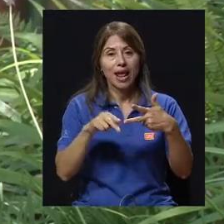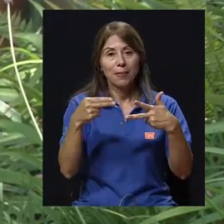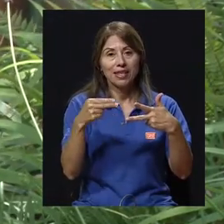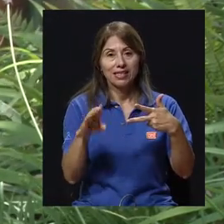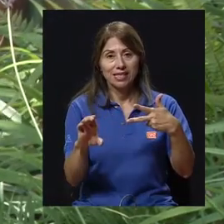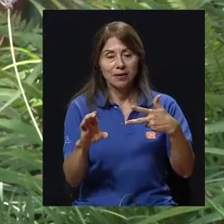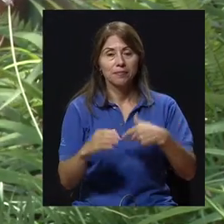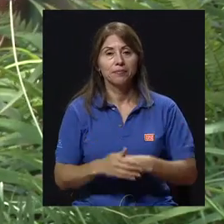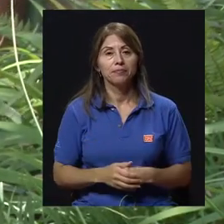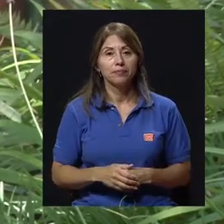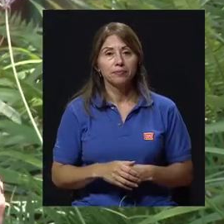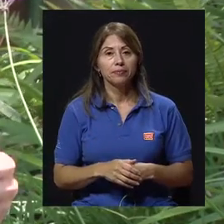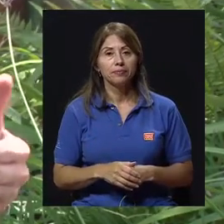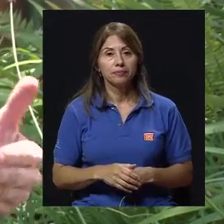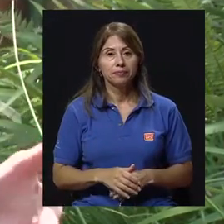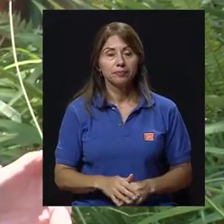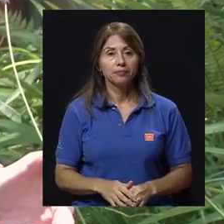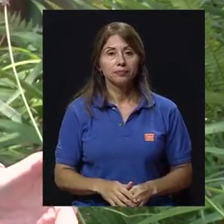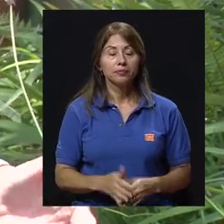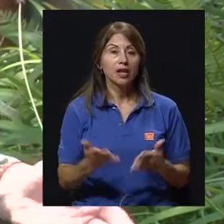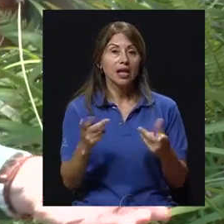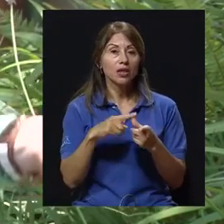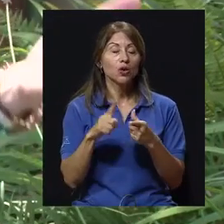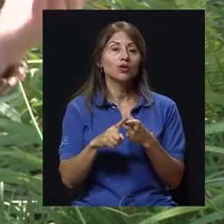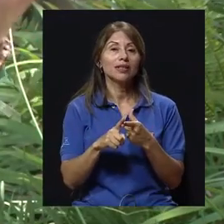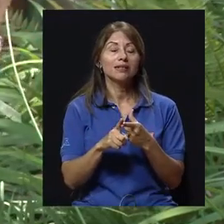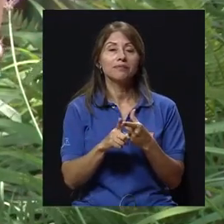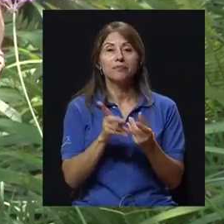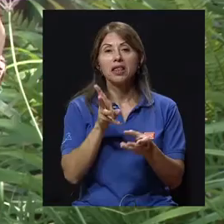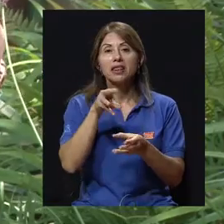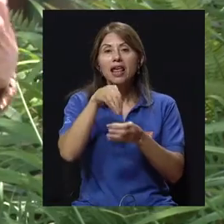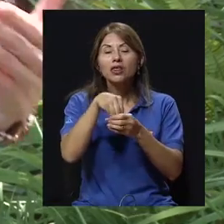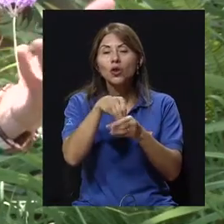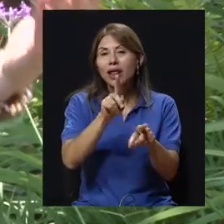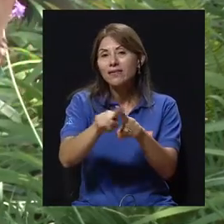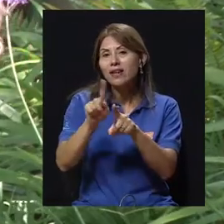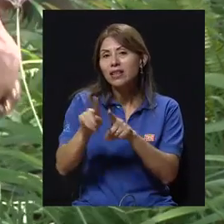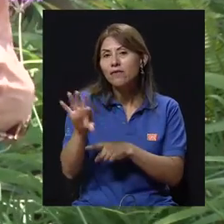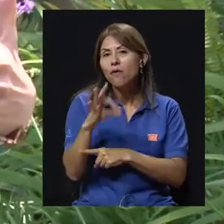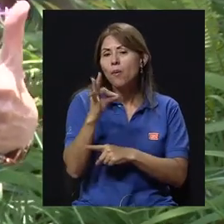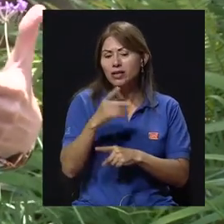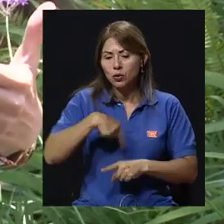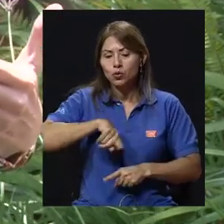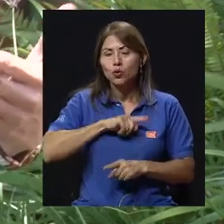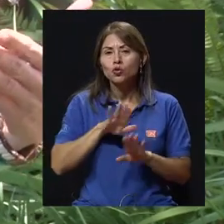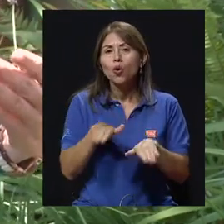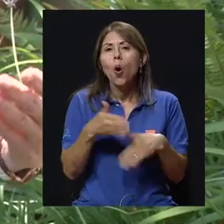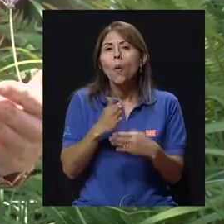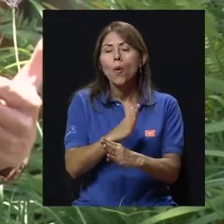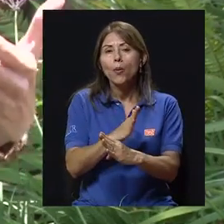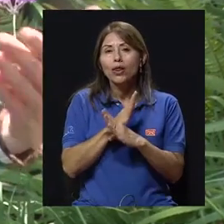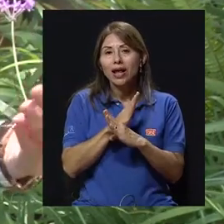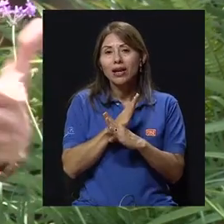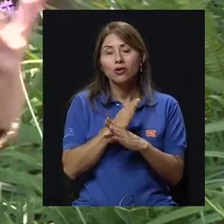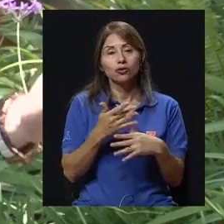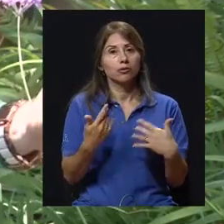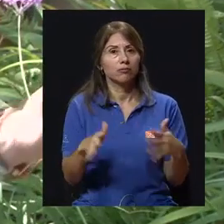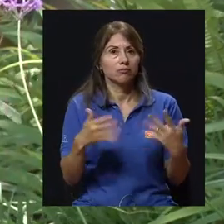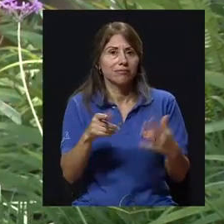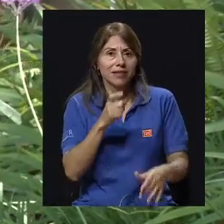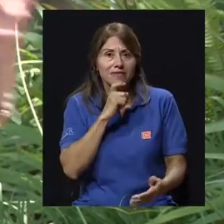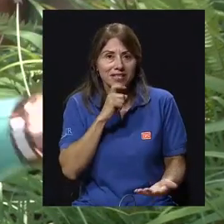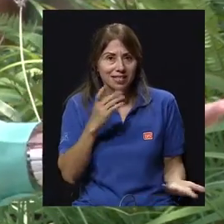hepatitis C. Entonces, dentro de los mecanismos, cómo podemos protegernos, hay algunos que son realmente